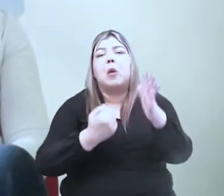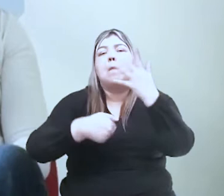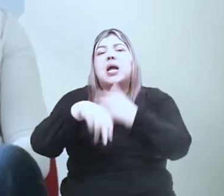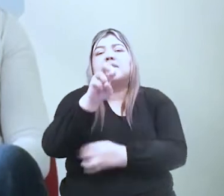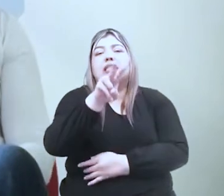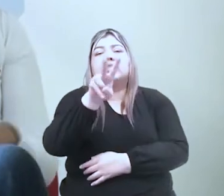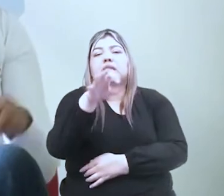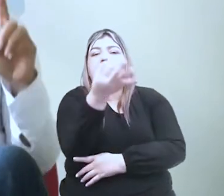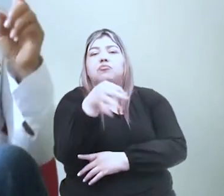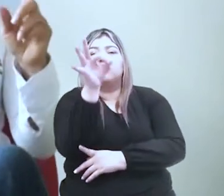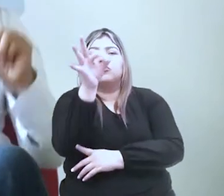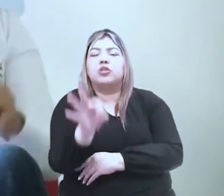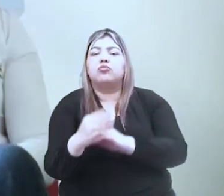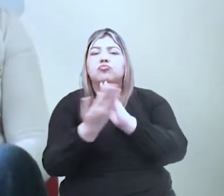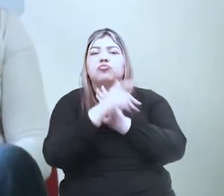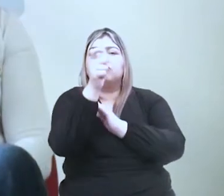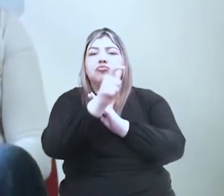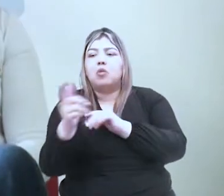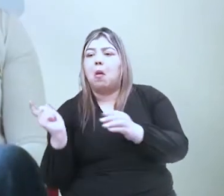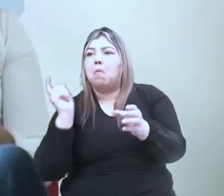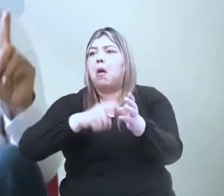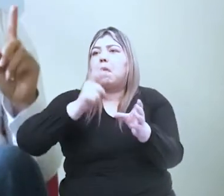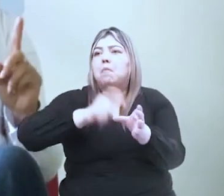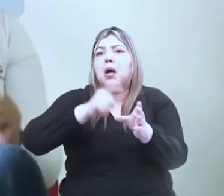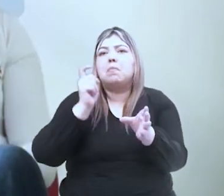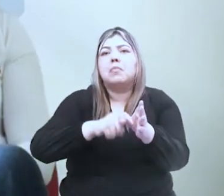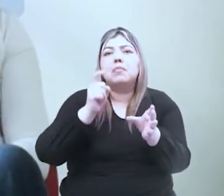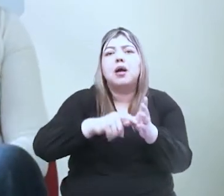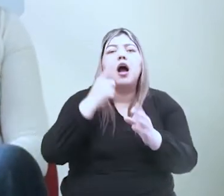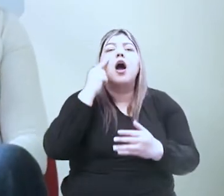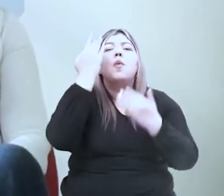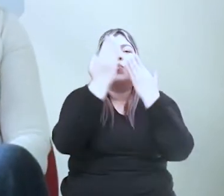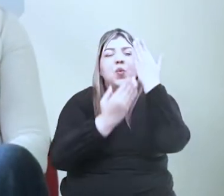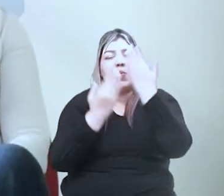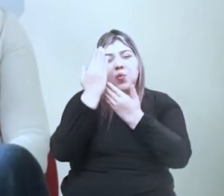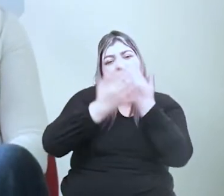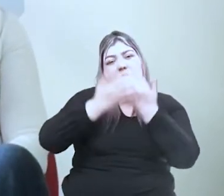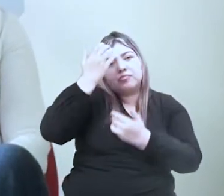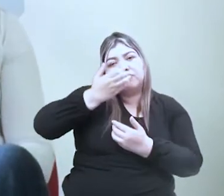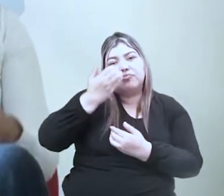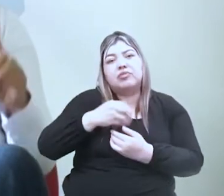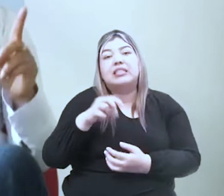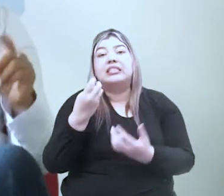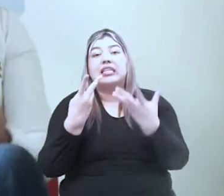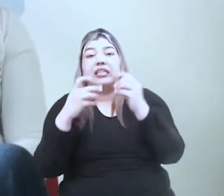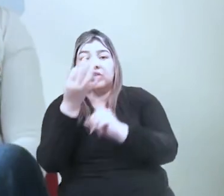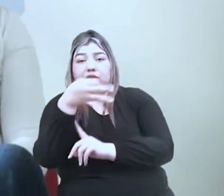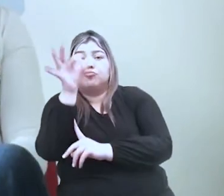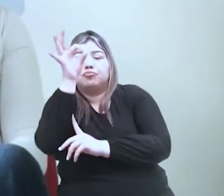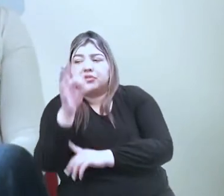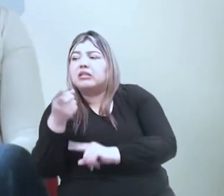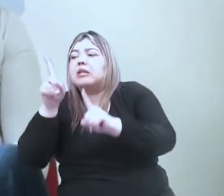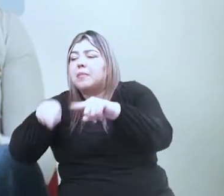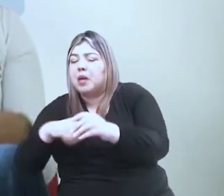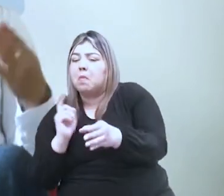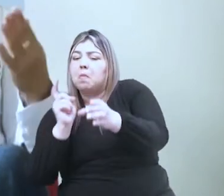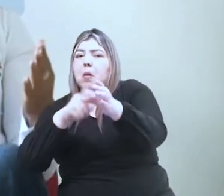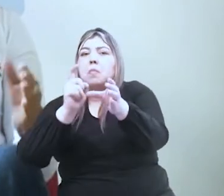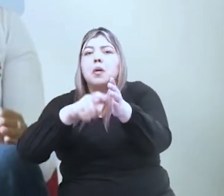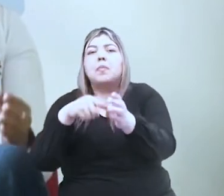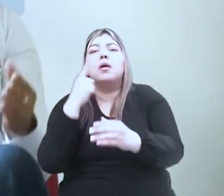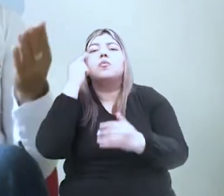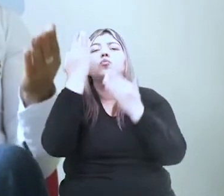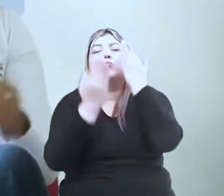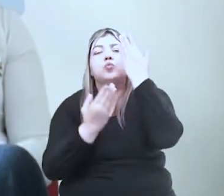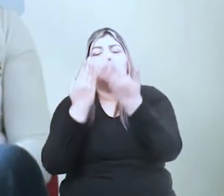nuestros estudiantes se inscribieron a las pruebas y más del 70% de nuestros docentes también se inscribieron a estas pruebas. Y